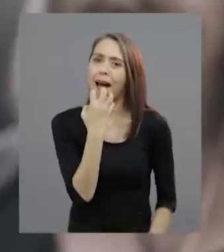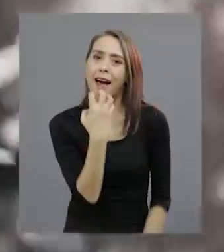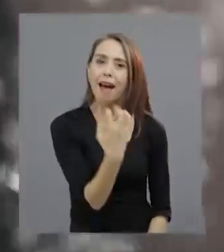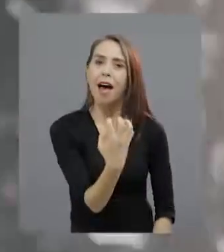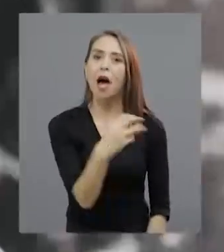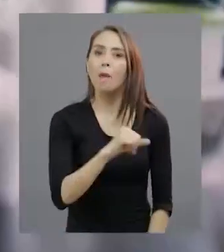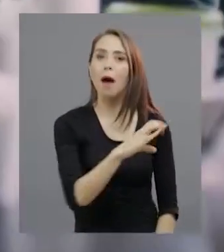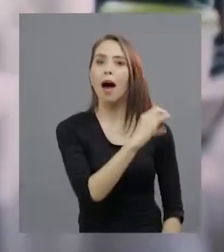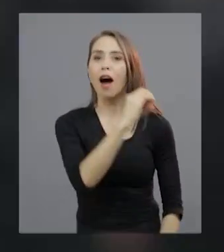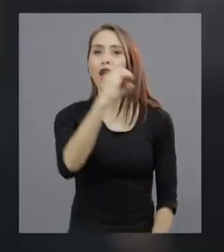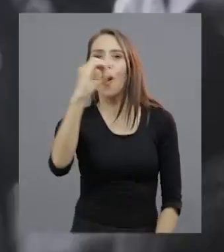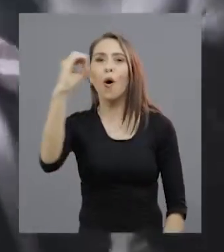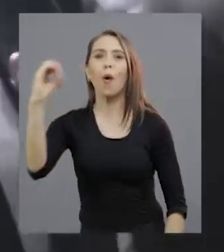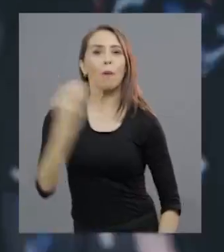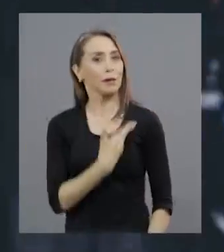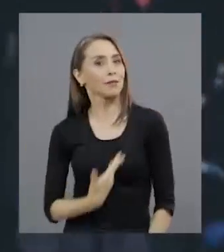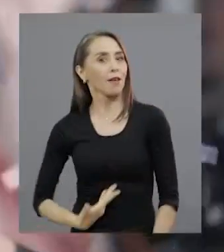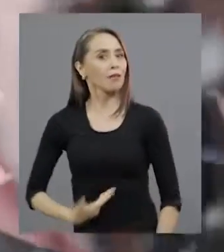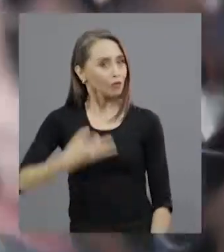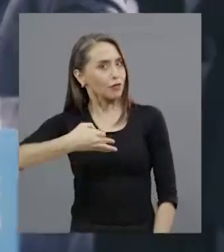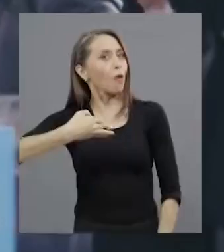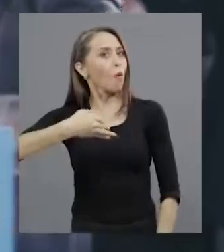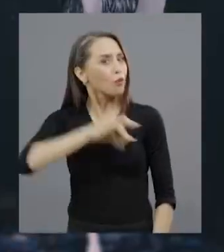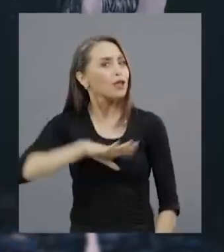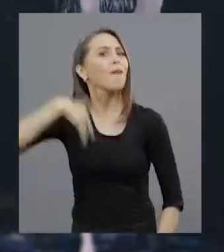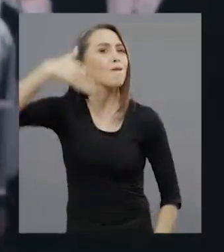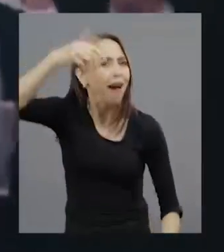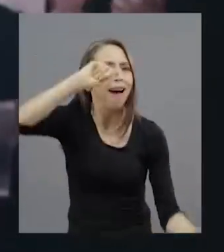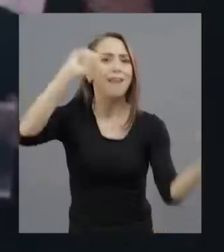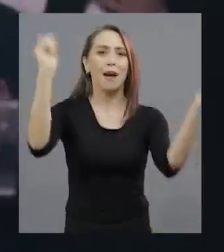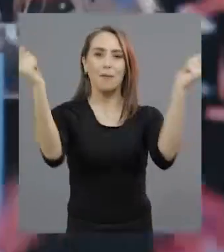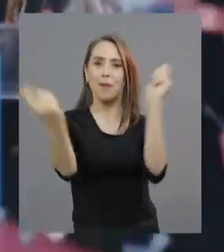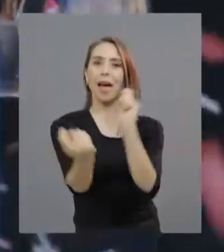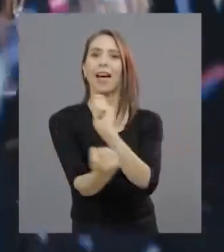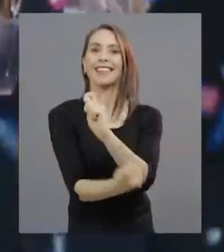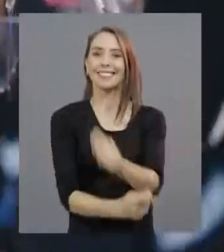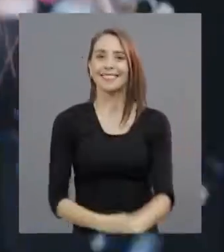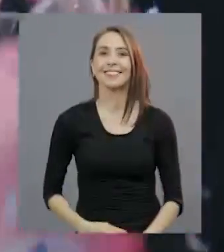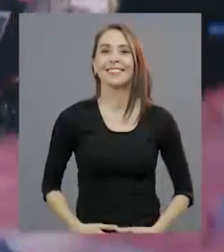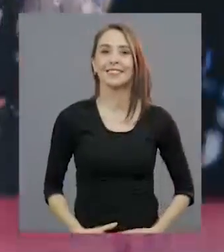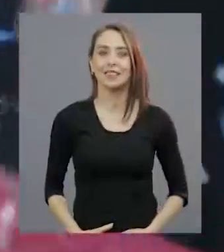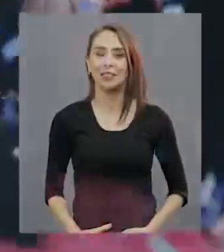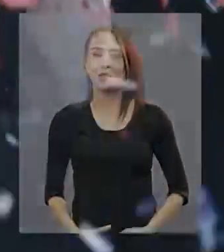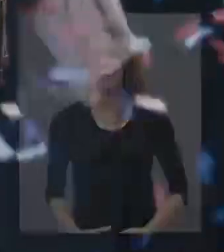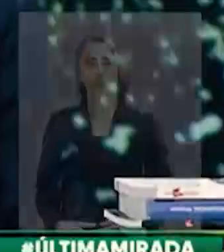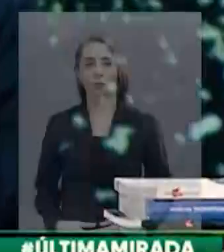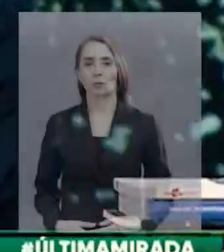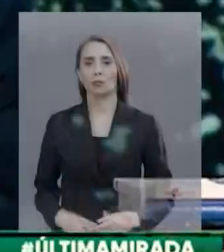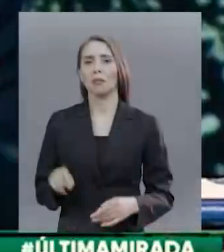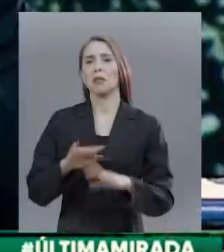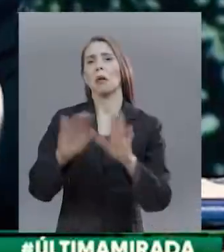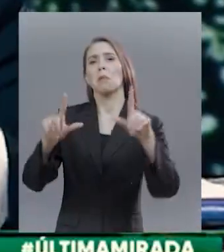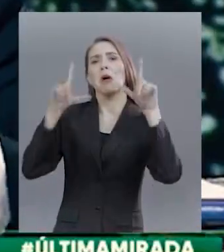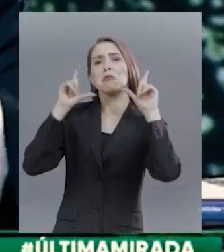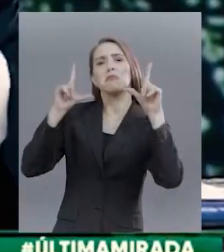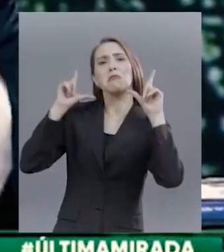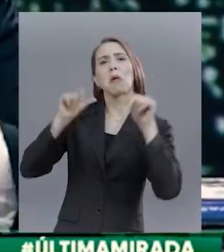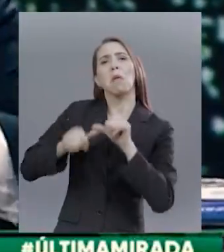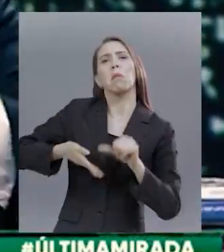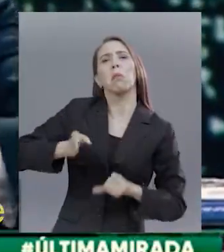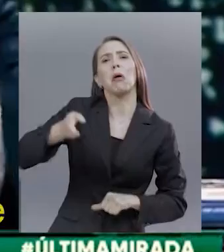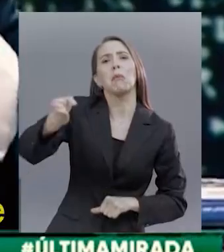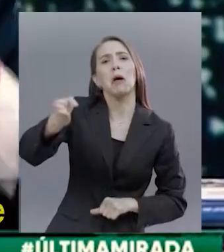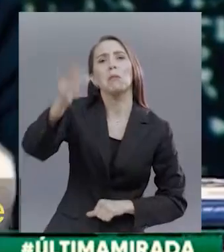presidente Te aseguro, Chile cambiará Chile superista Esto es un show